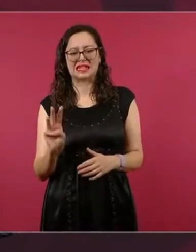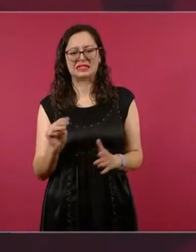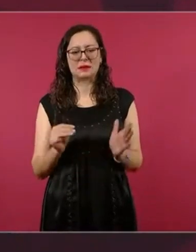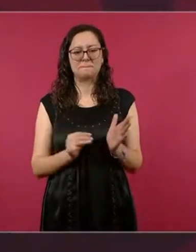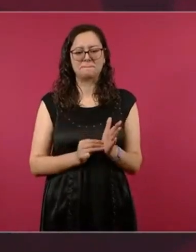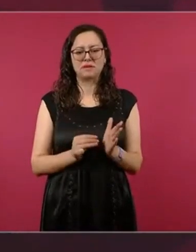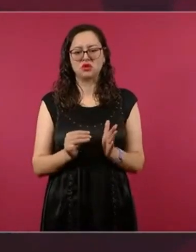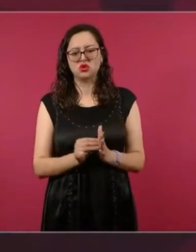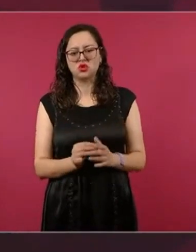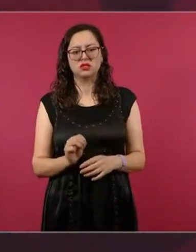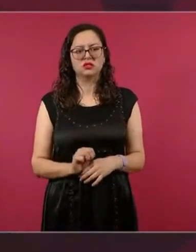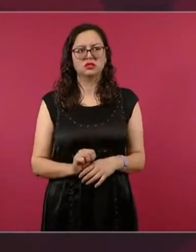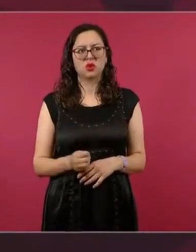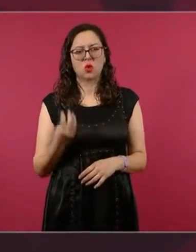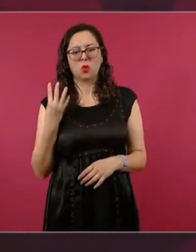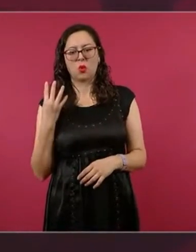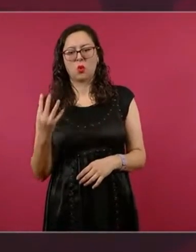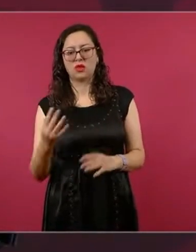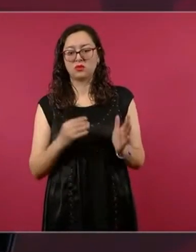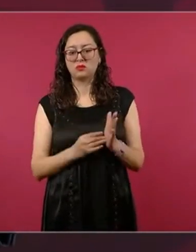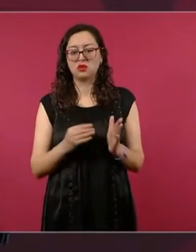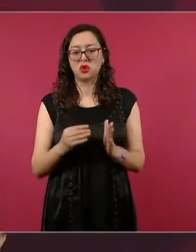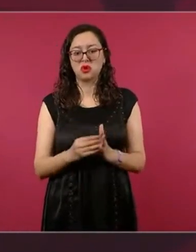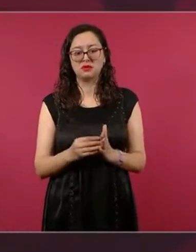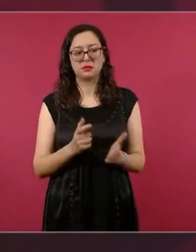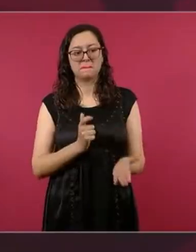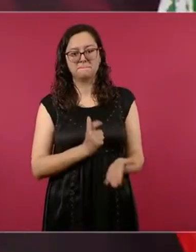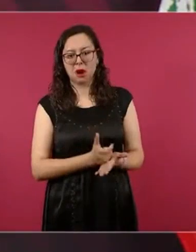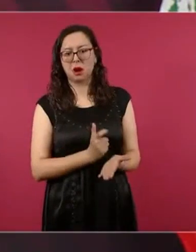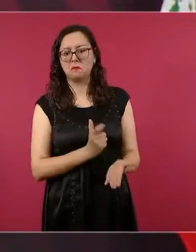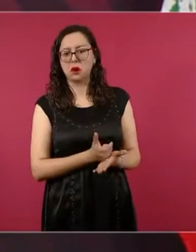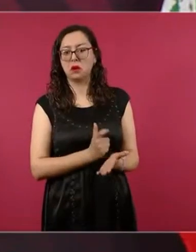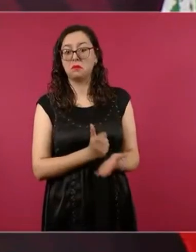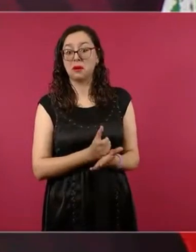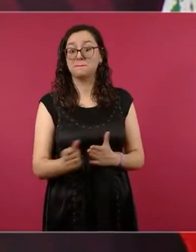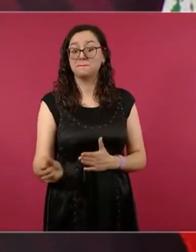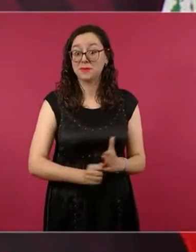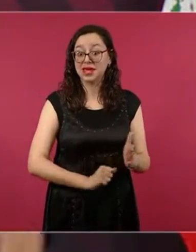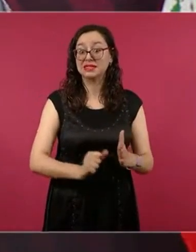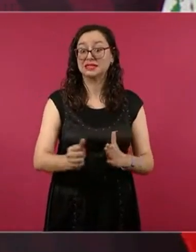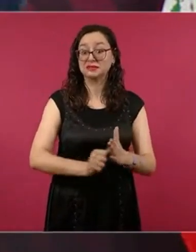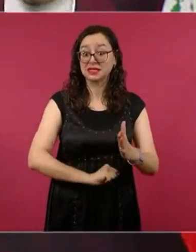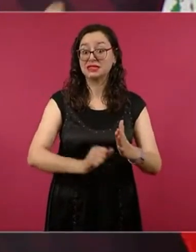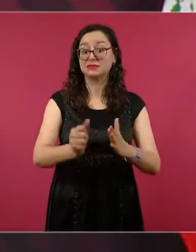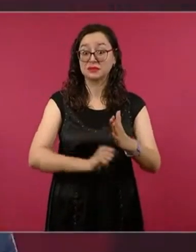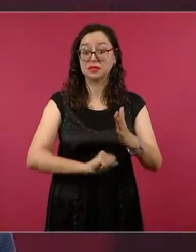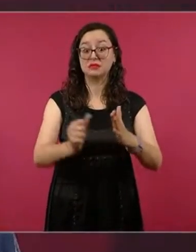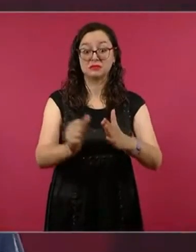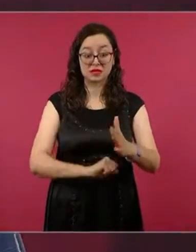4 millones al mes, informan